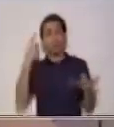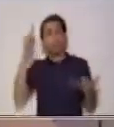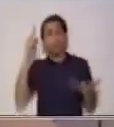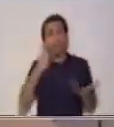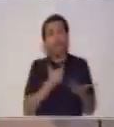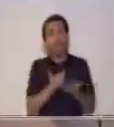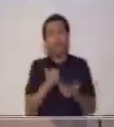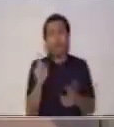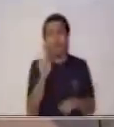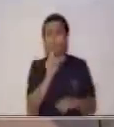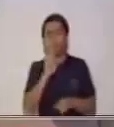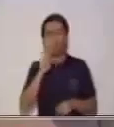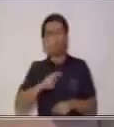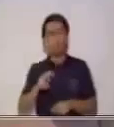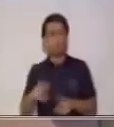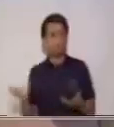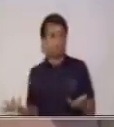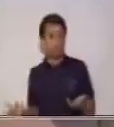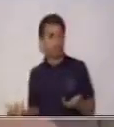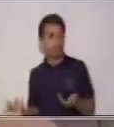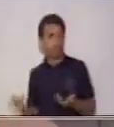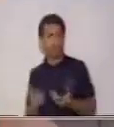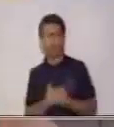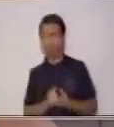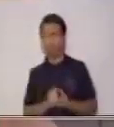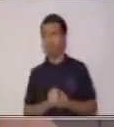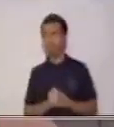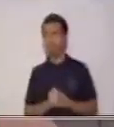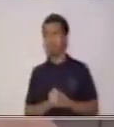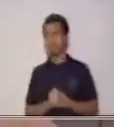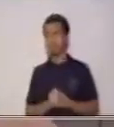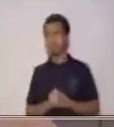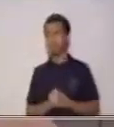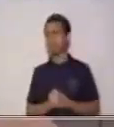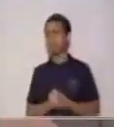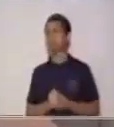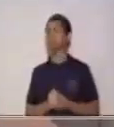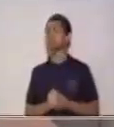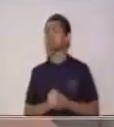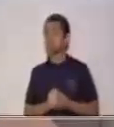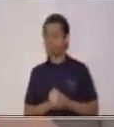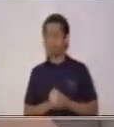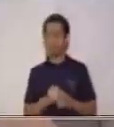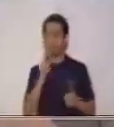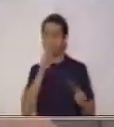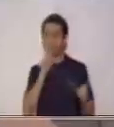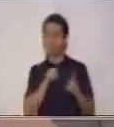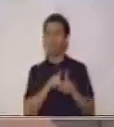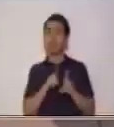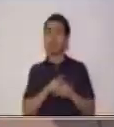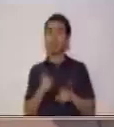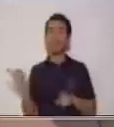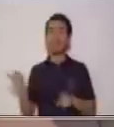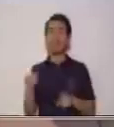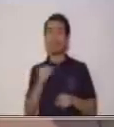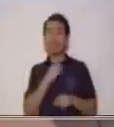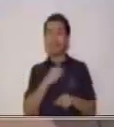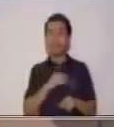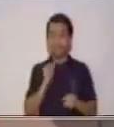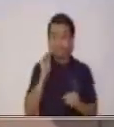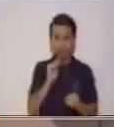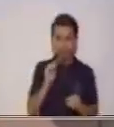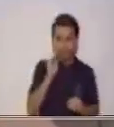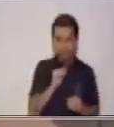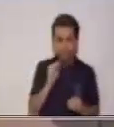necesitas. Y por último, está introducir a realizar acciones de compra.